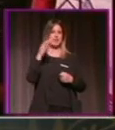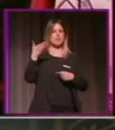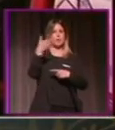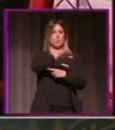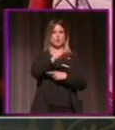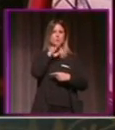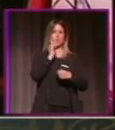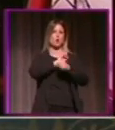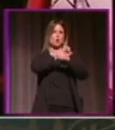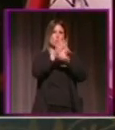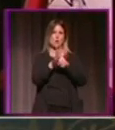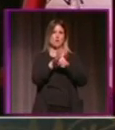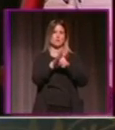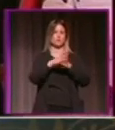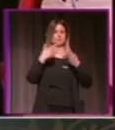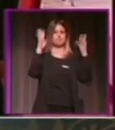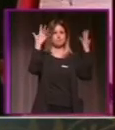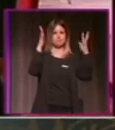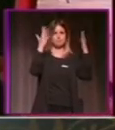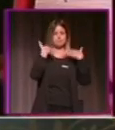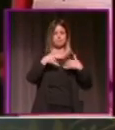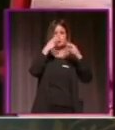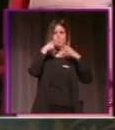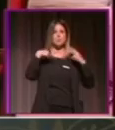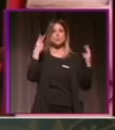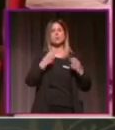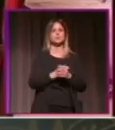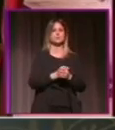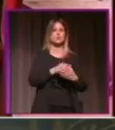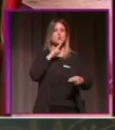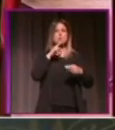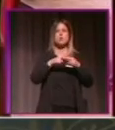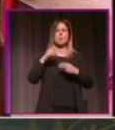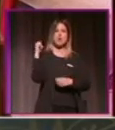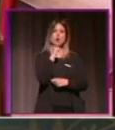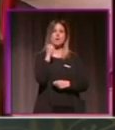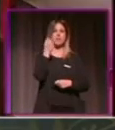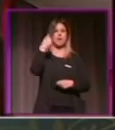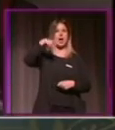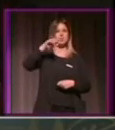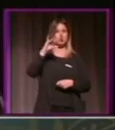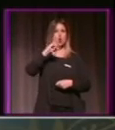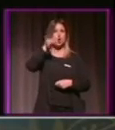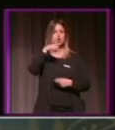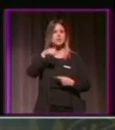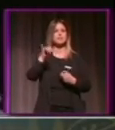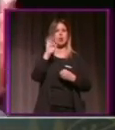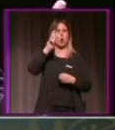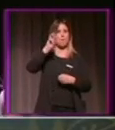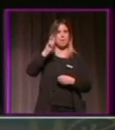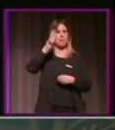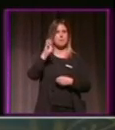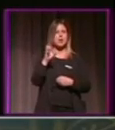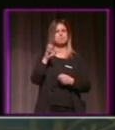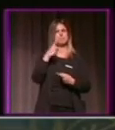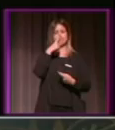aquí ya hablábamos de esto. Pero es que han seguido pasando los meses y esto no solo no mejora, sino que cada vez va peor. Y lo que es